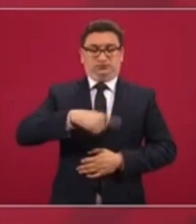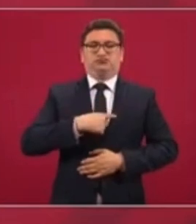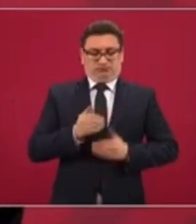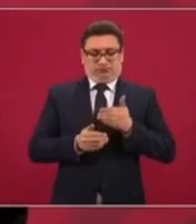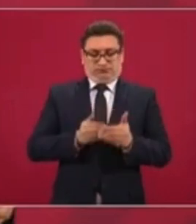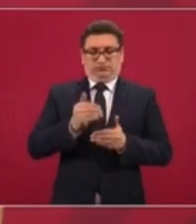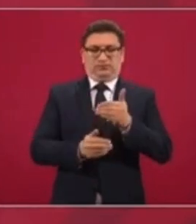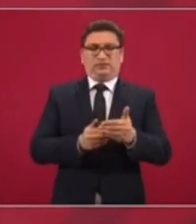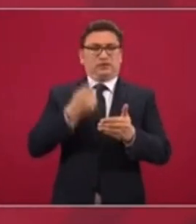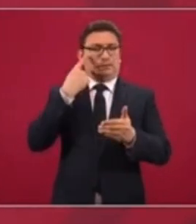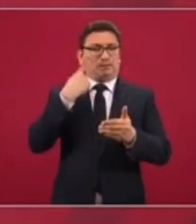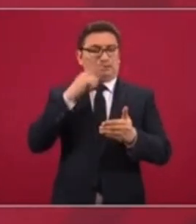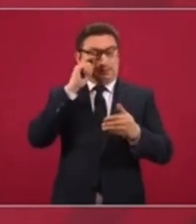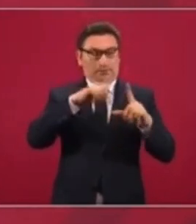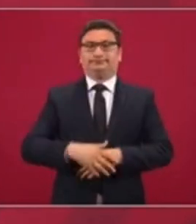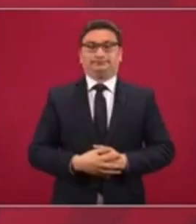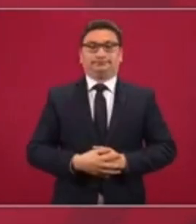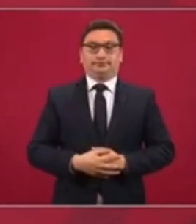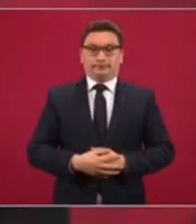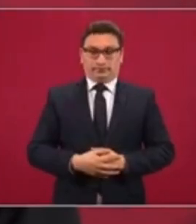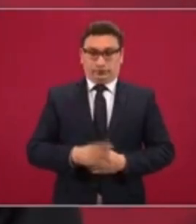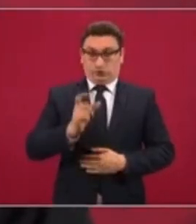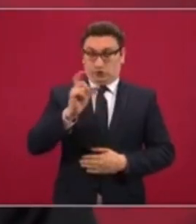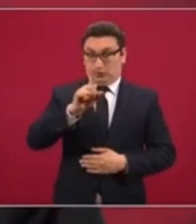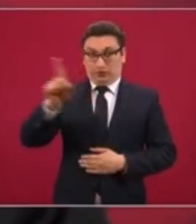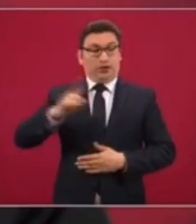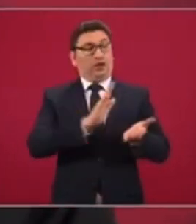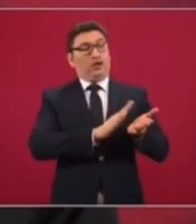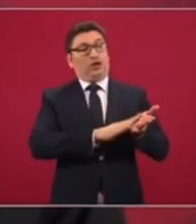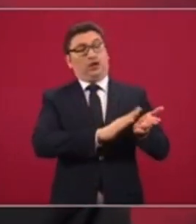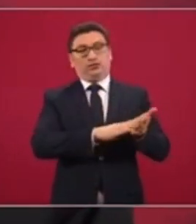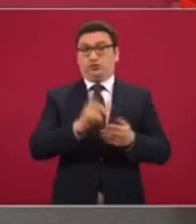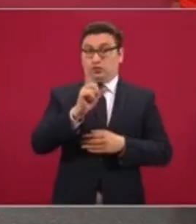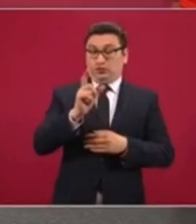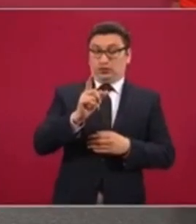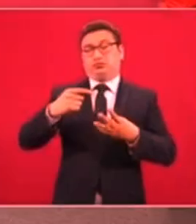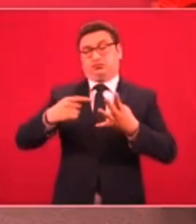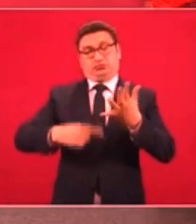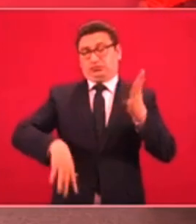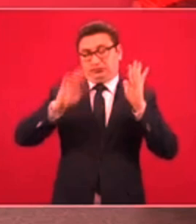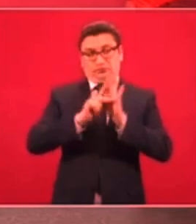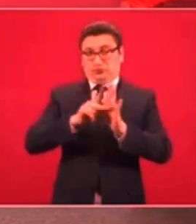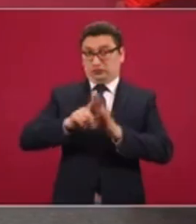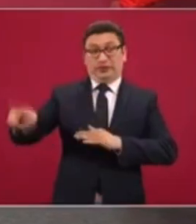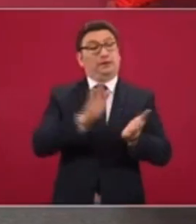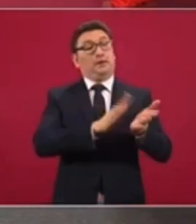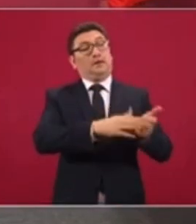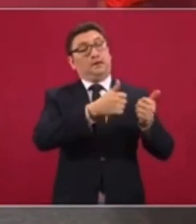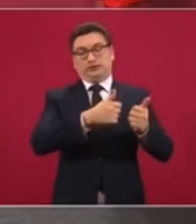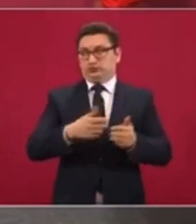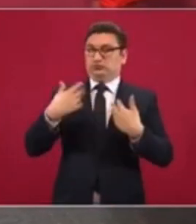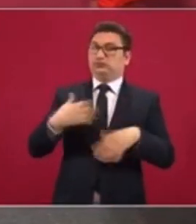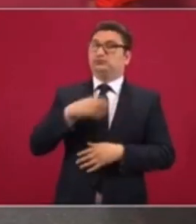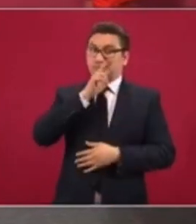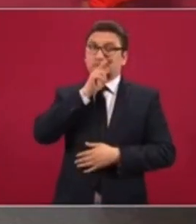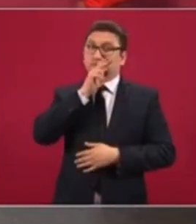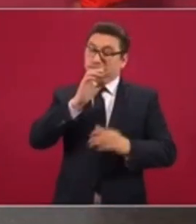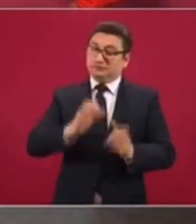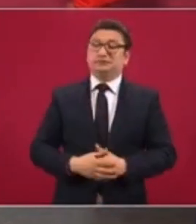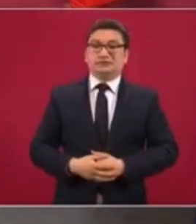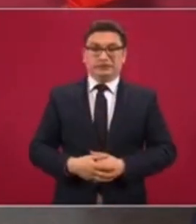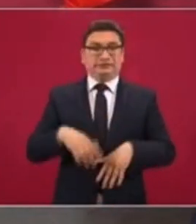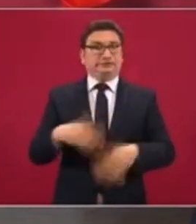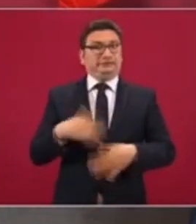en el propósito de transformar a México. Cuando empiecen a aplaudirnos, del Reforma, los del Universal, Preocúpense, ahí sigue,